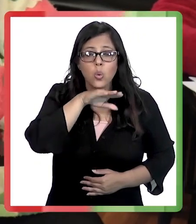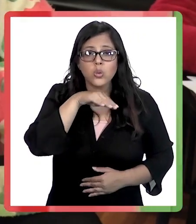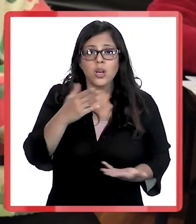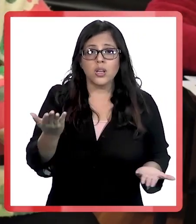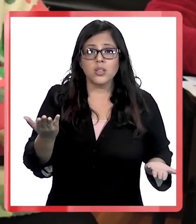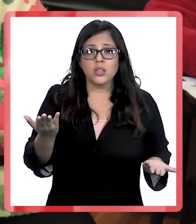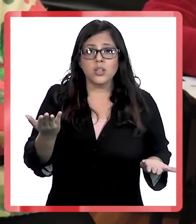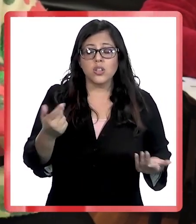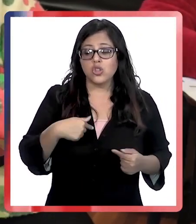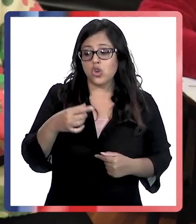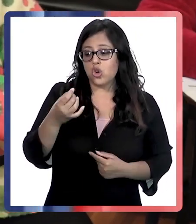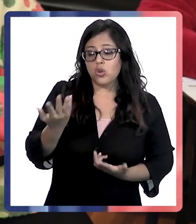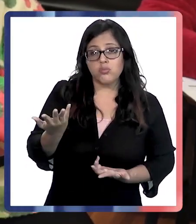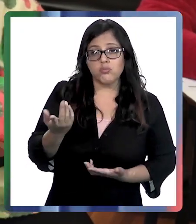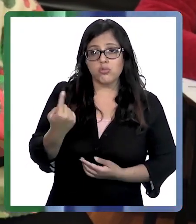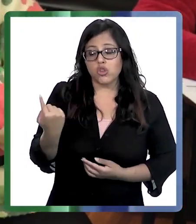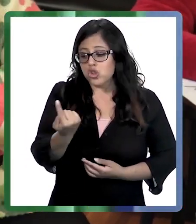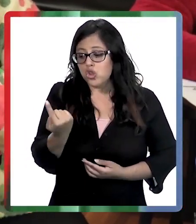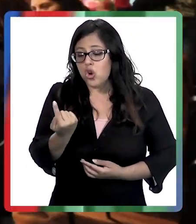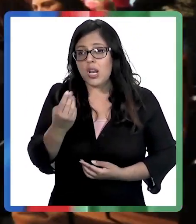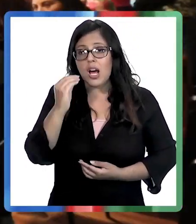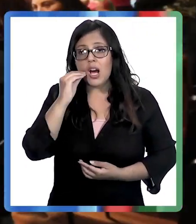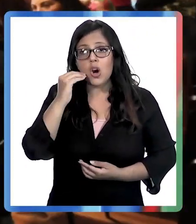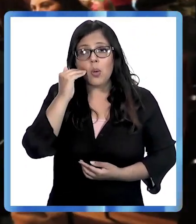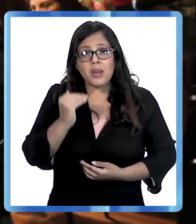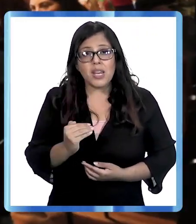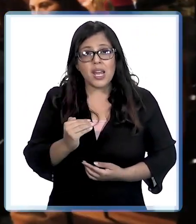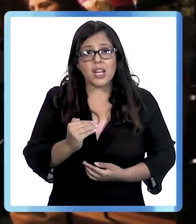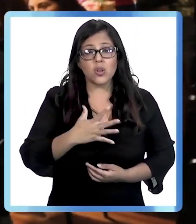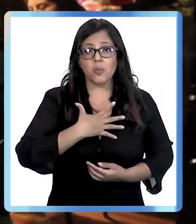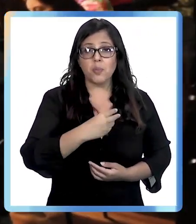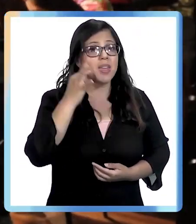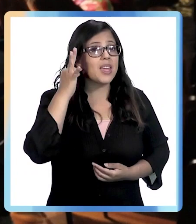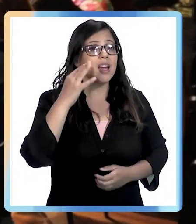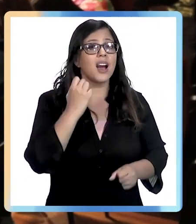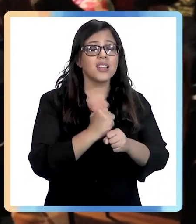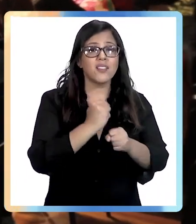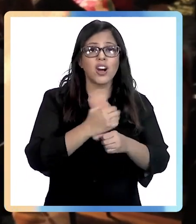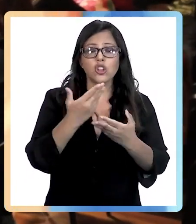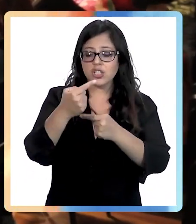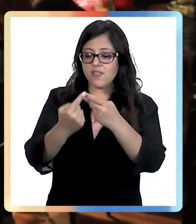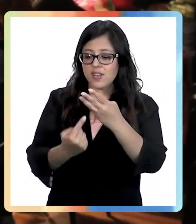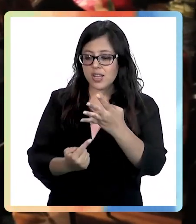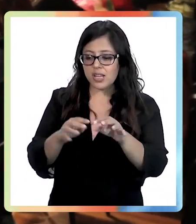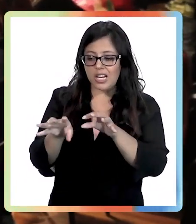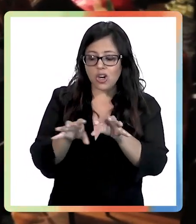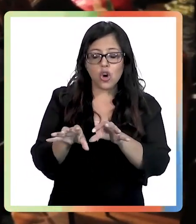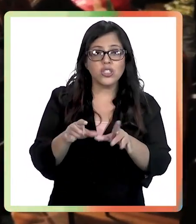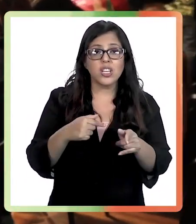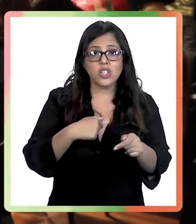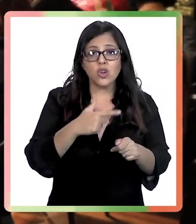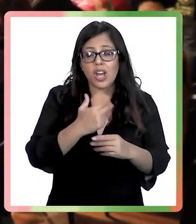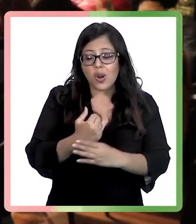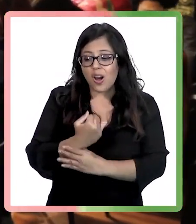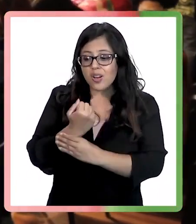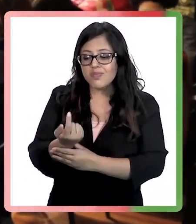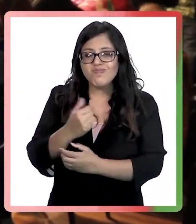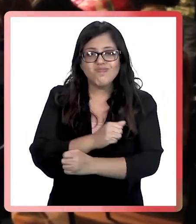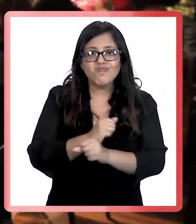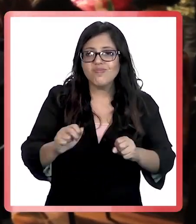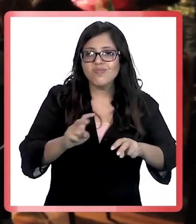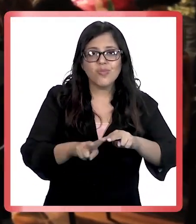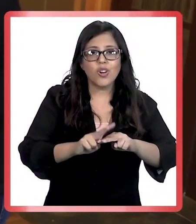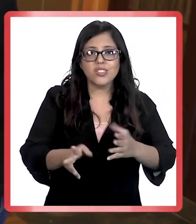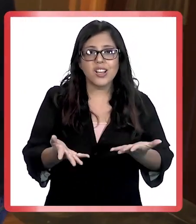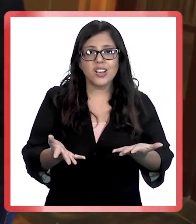Entonces, yo paso sola con mi nieto, siete días pues mi hija trabaja, entonces hay muchas herramientas que yo a veces quiero ayudarlo